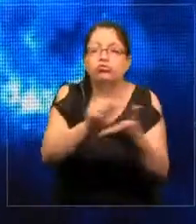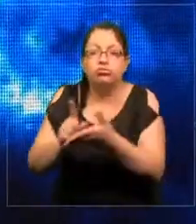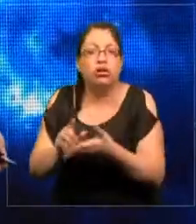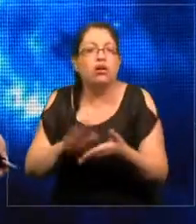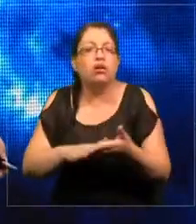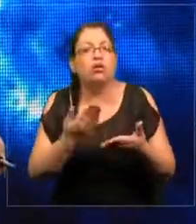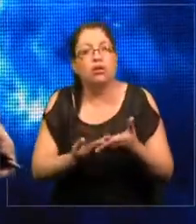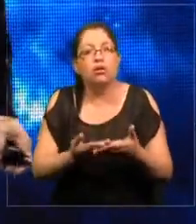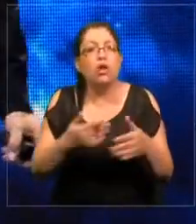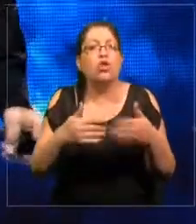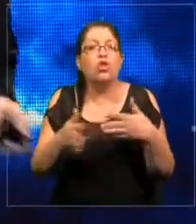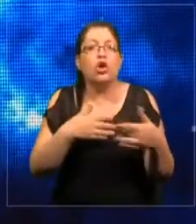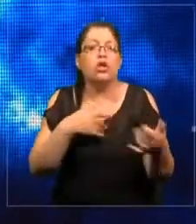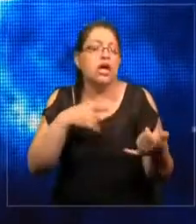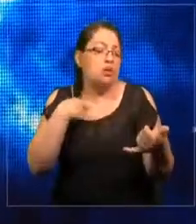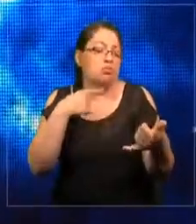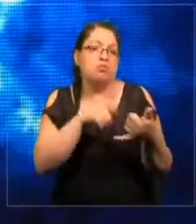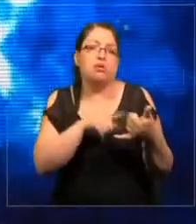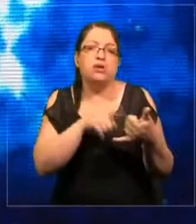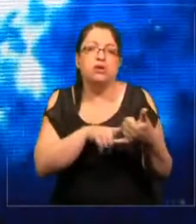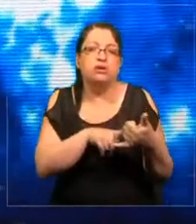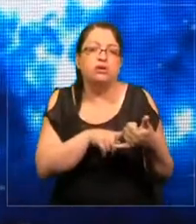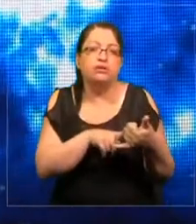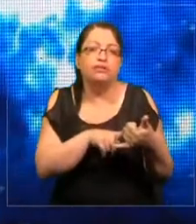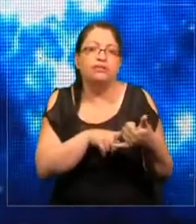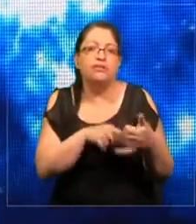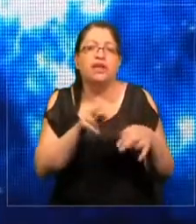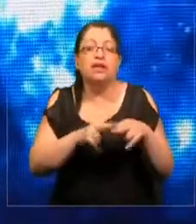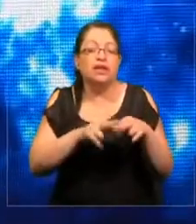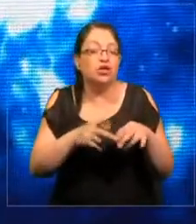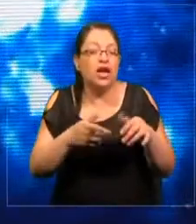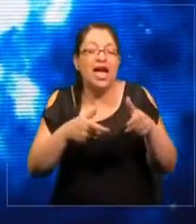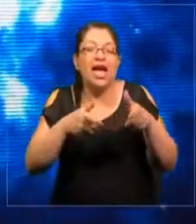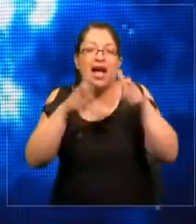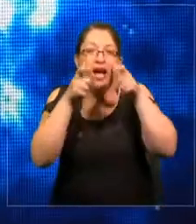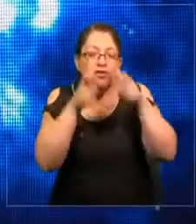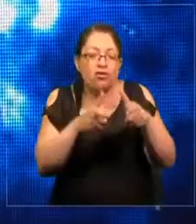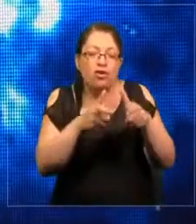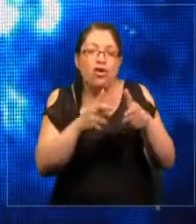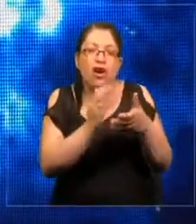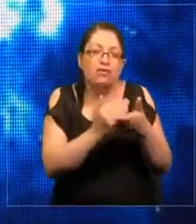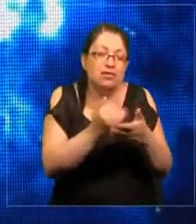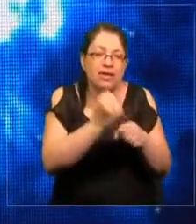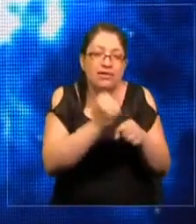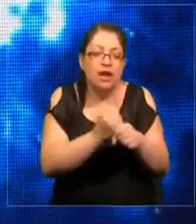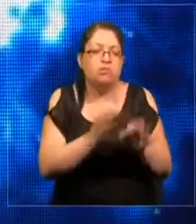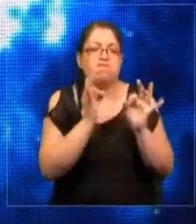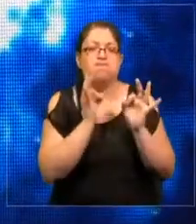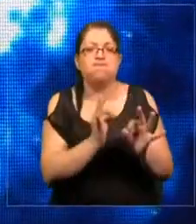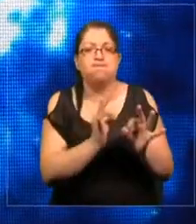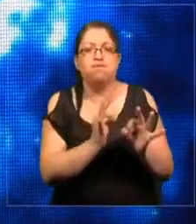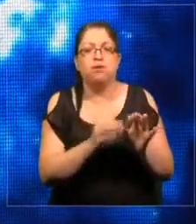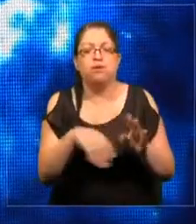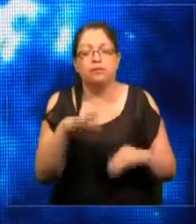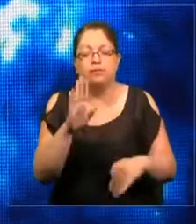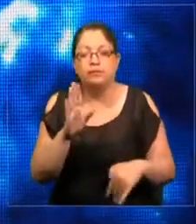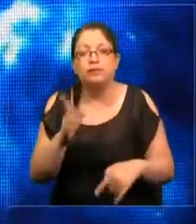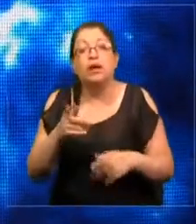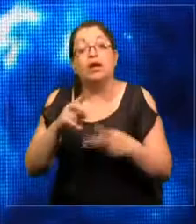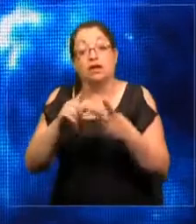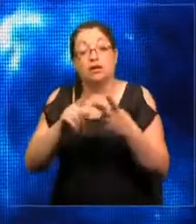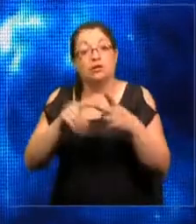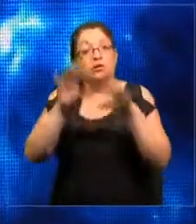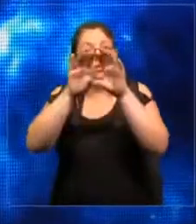en mi smartphone, haciendo que la operación sea más precisa. El segundo sistema está